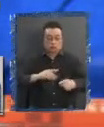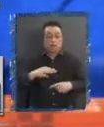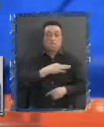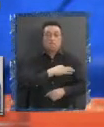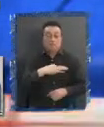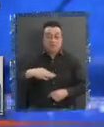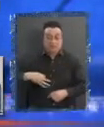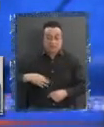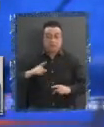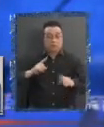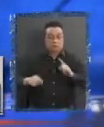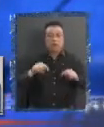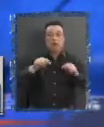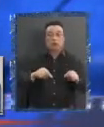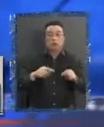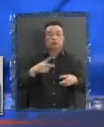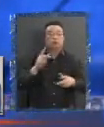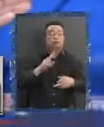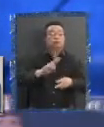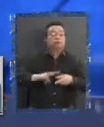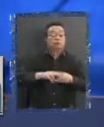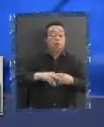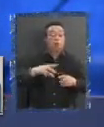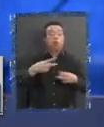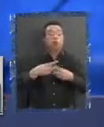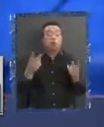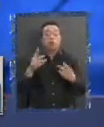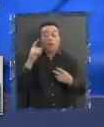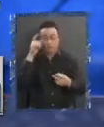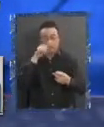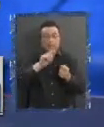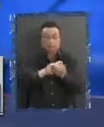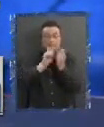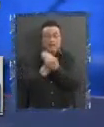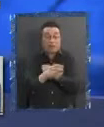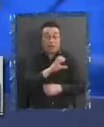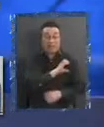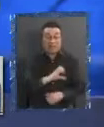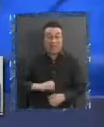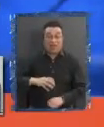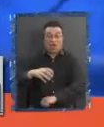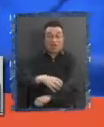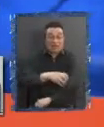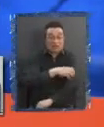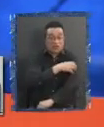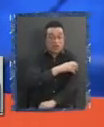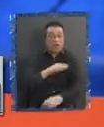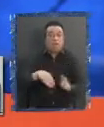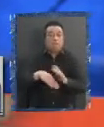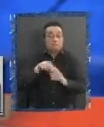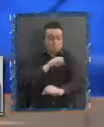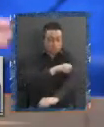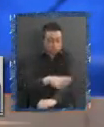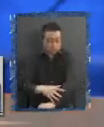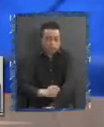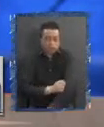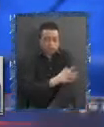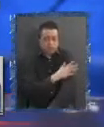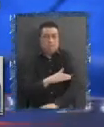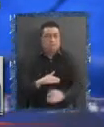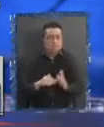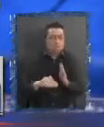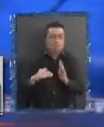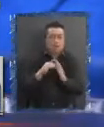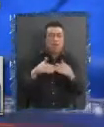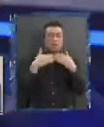condiciona La gestión pública Muy intensamente Pasar a un estado regional Es más que desconcentrar Es más que descentralizar Administrativamente Es conferir